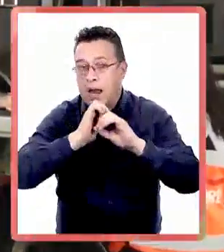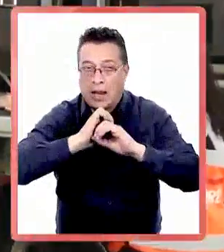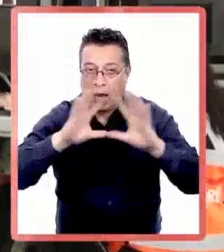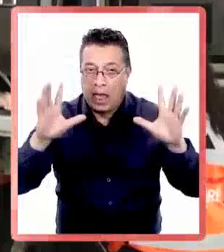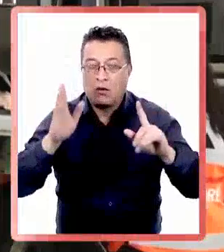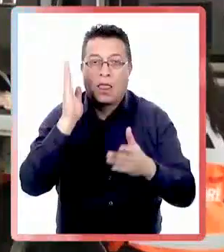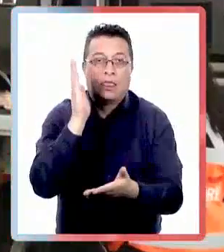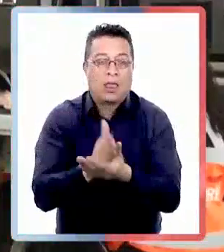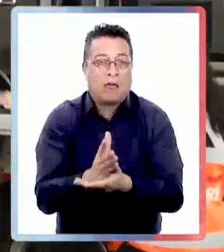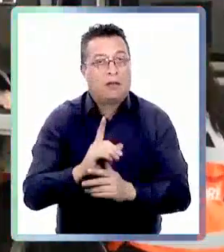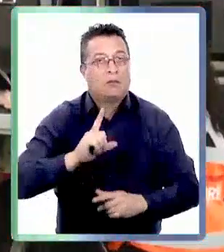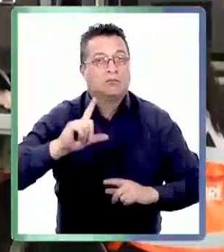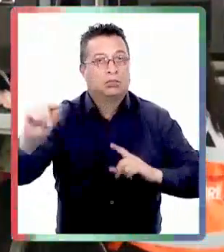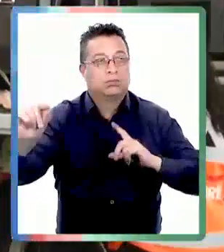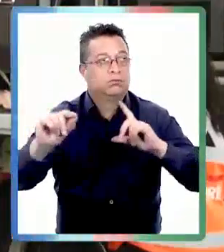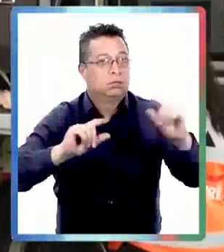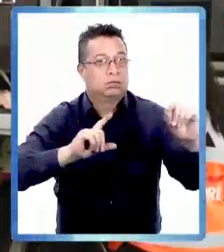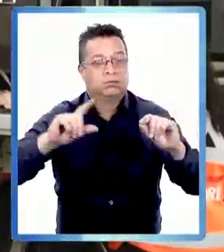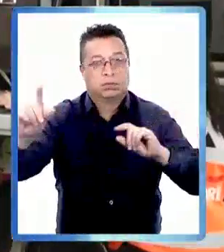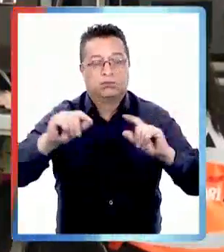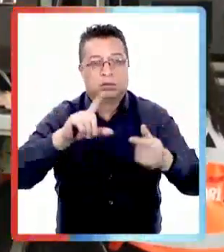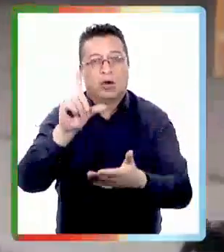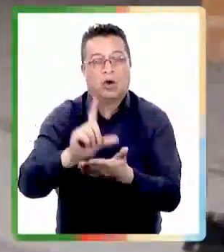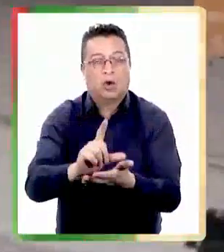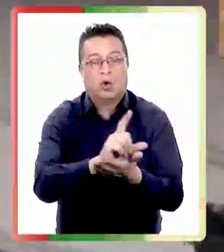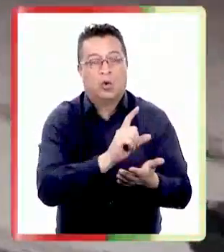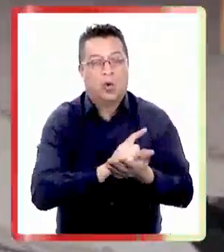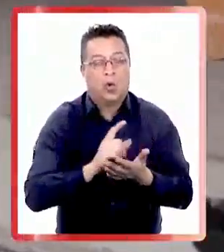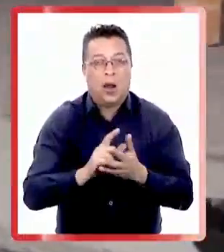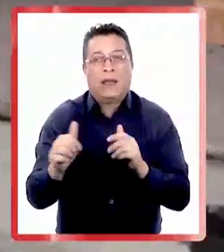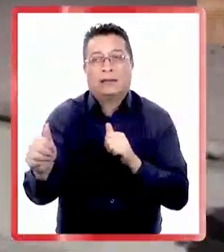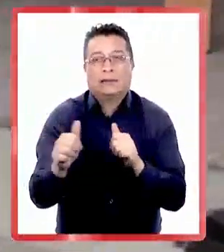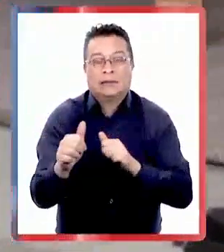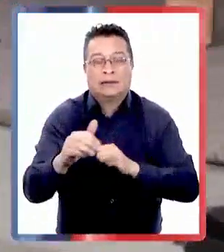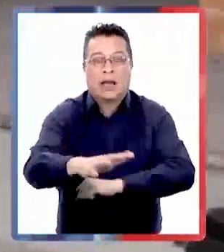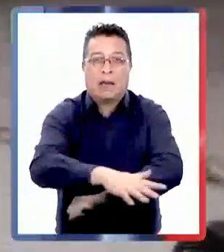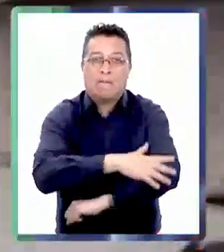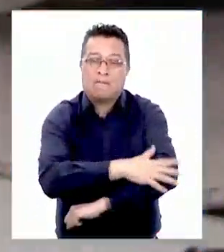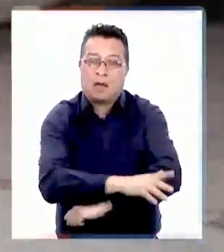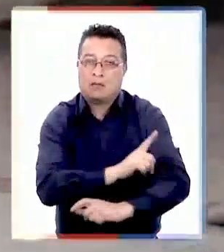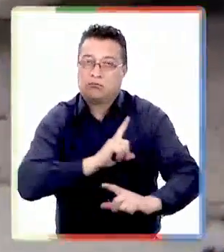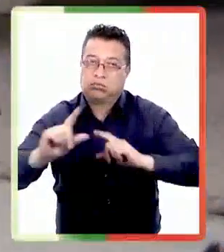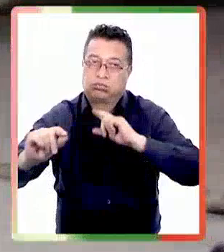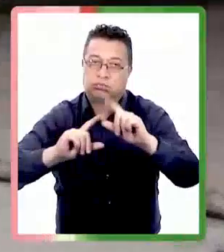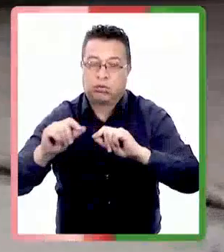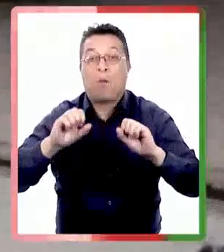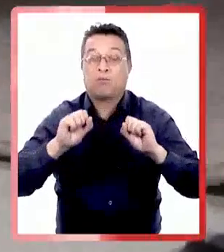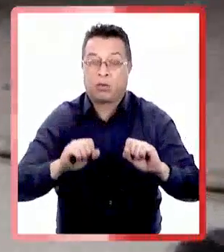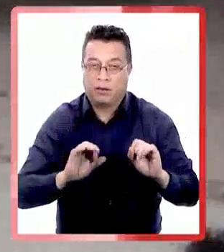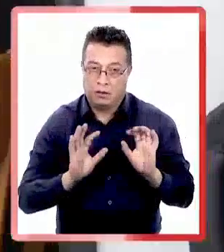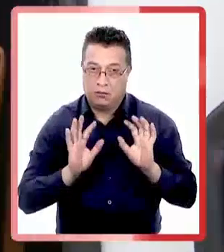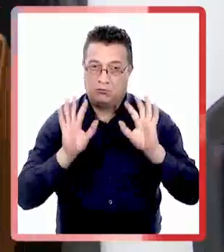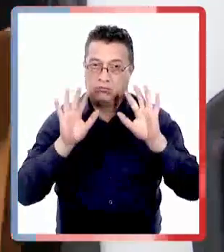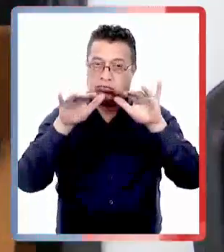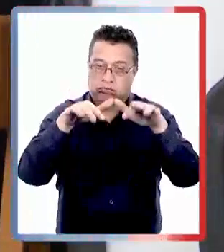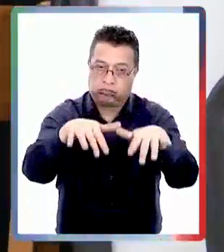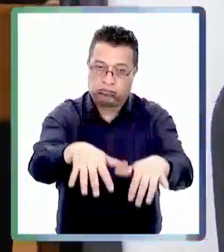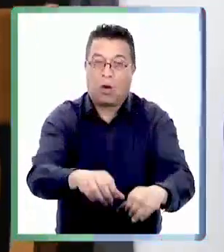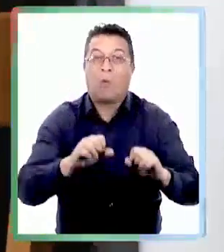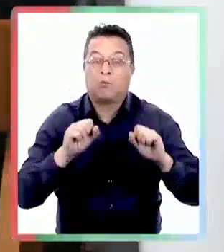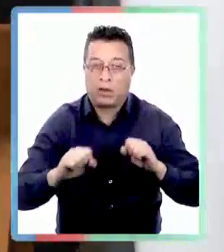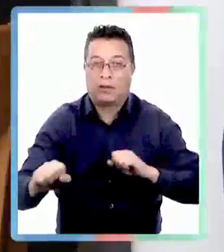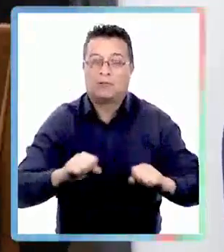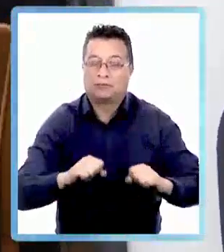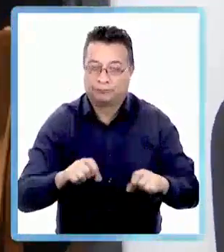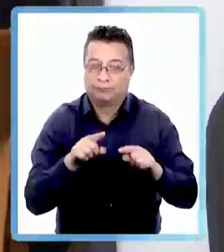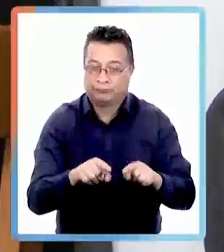clara para evacuar para alejarse de las zonas que están cercanas al mar porque efectivamente podría producirse un sismo un